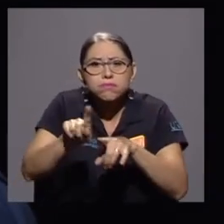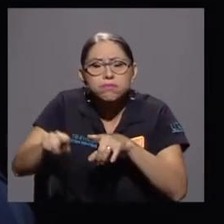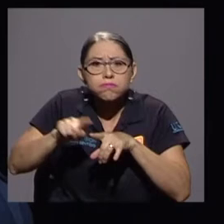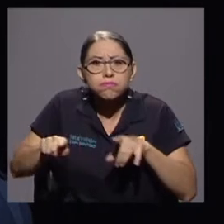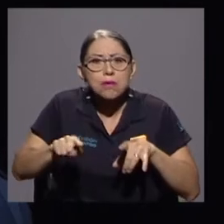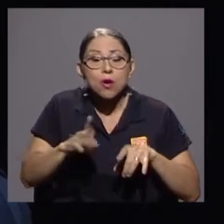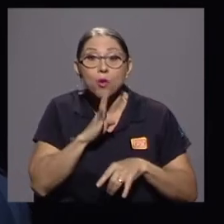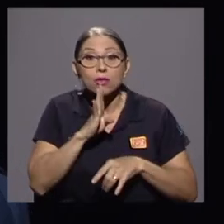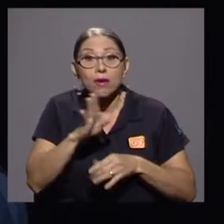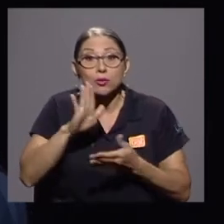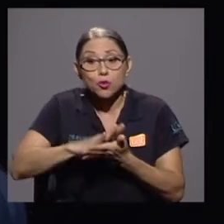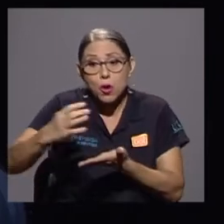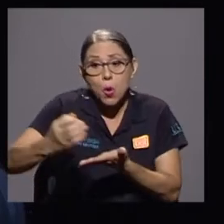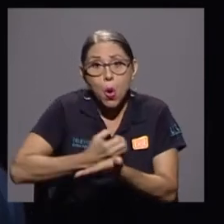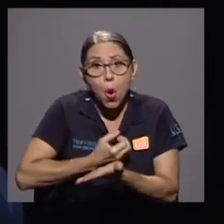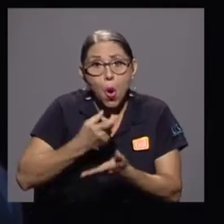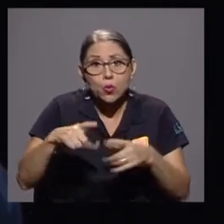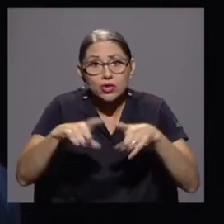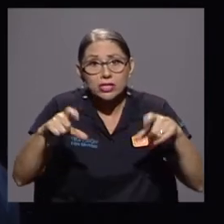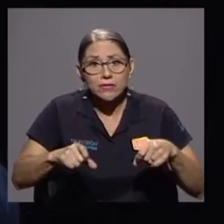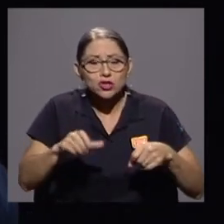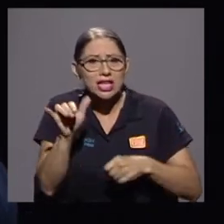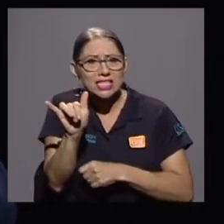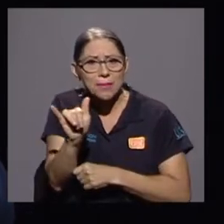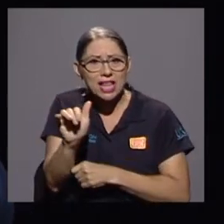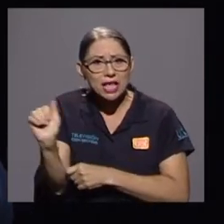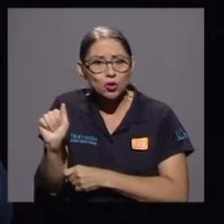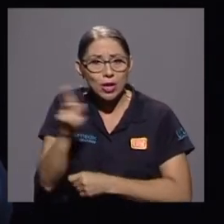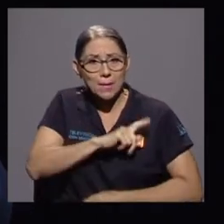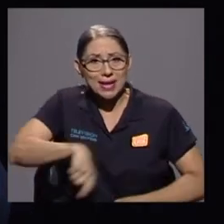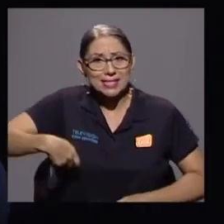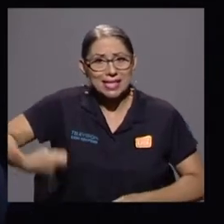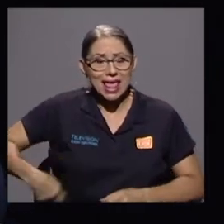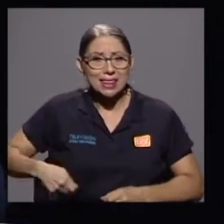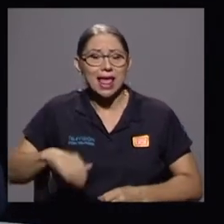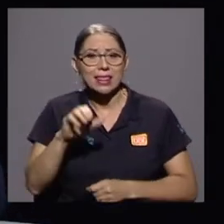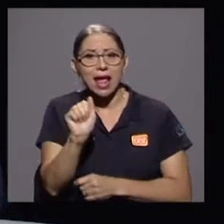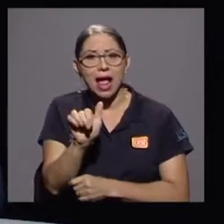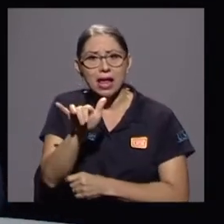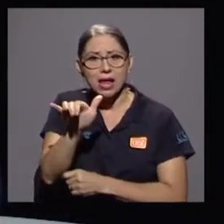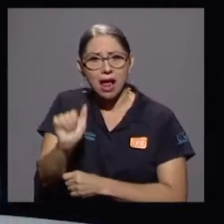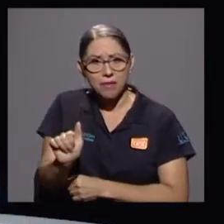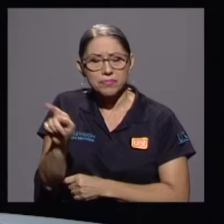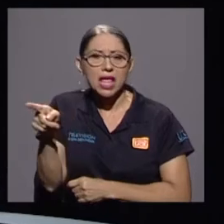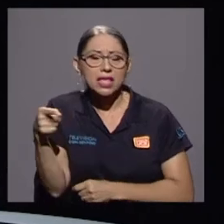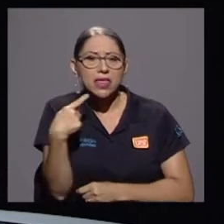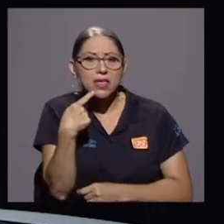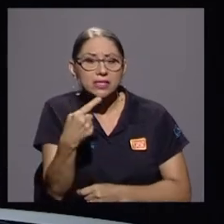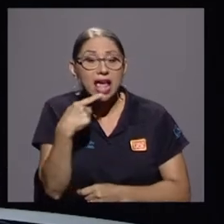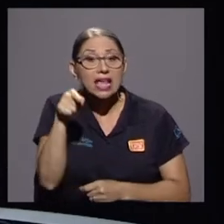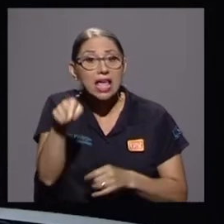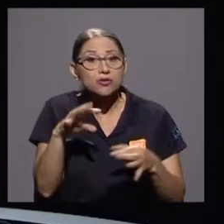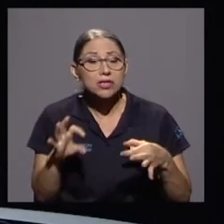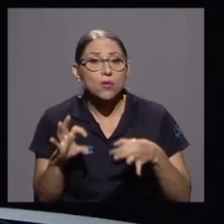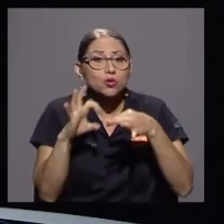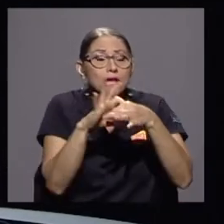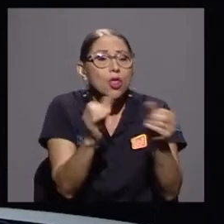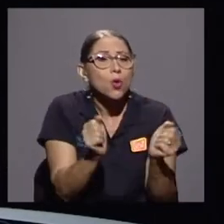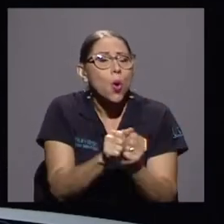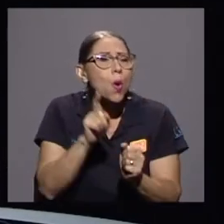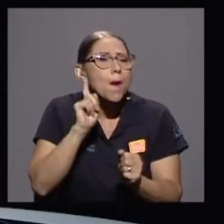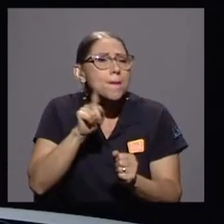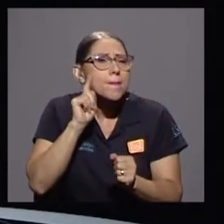recibos, doña Yamile Dastorga, presidenta ejecutiva de Acueductos y Alcantarillados, nos decía que esto estaba asociado a muchos mitos.